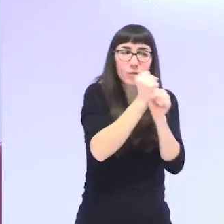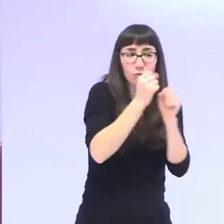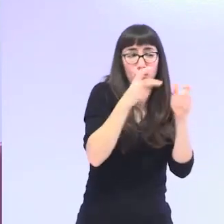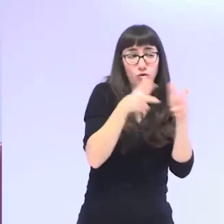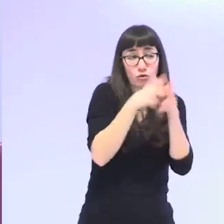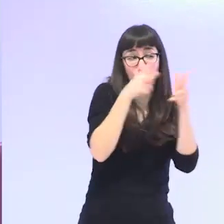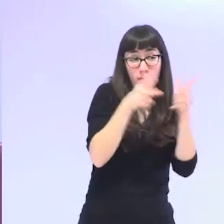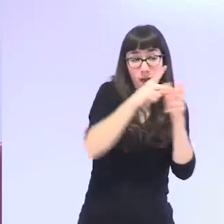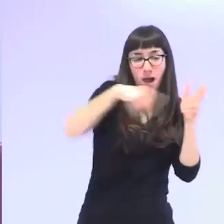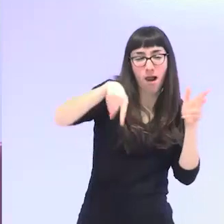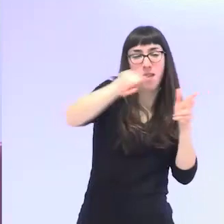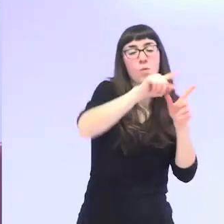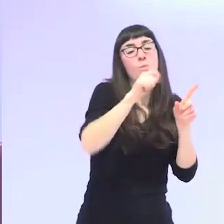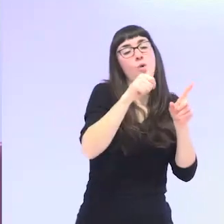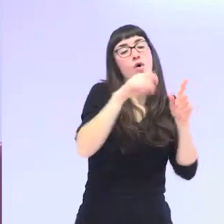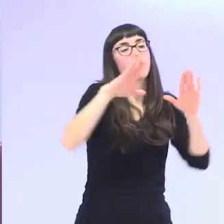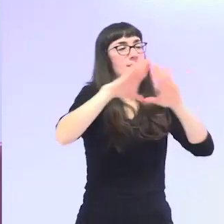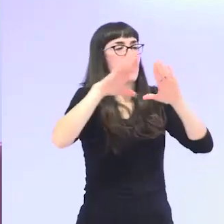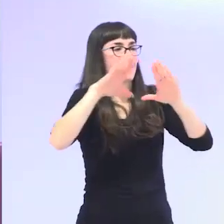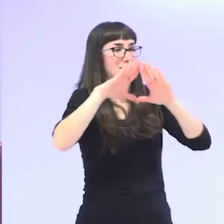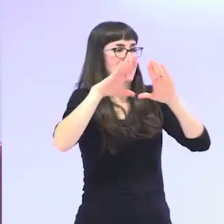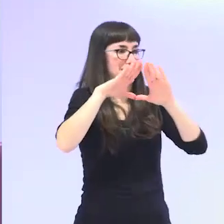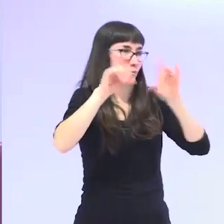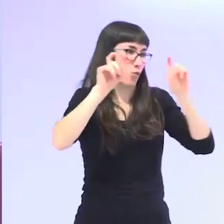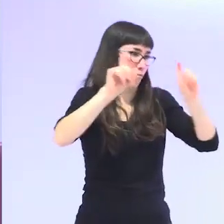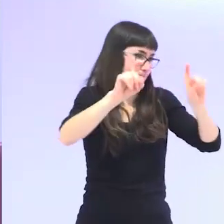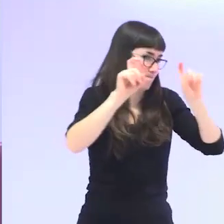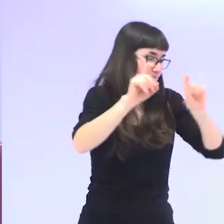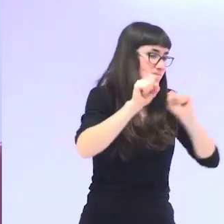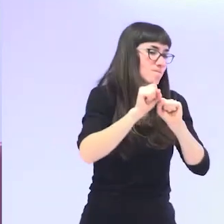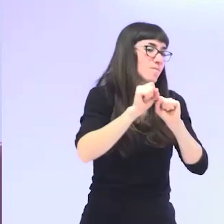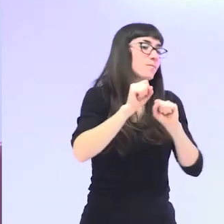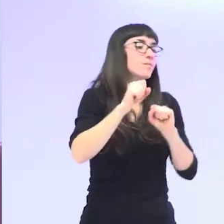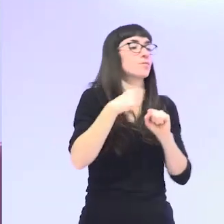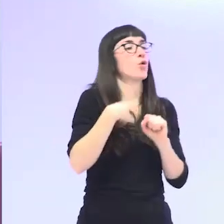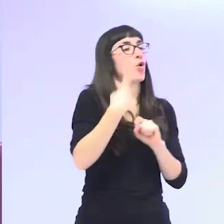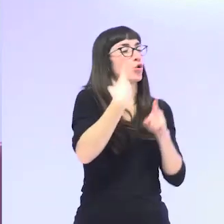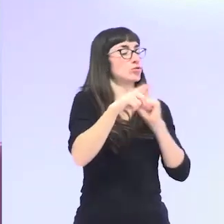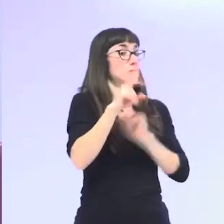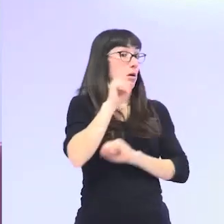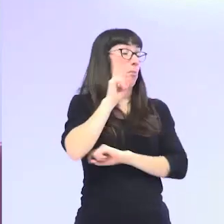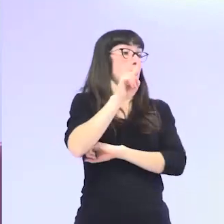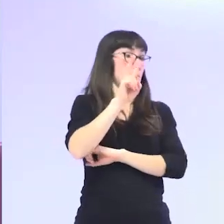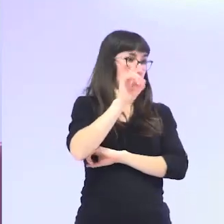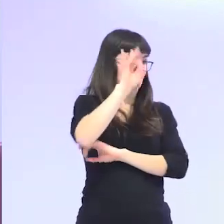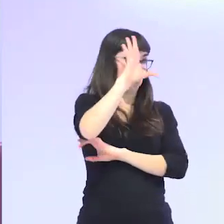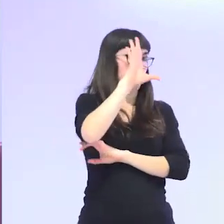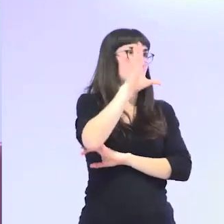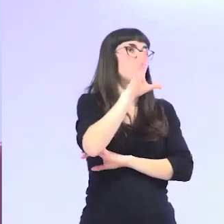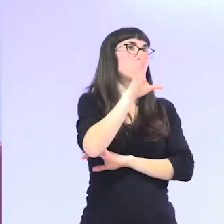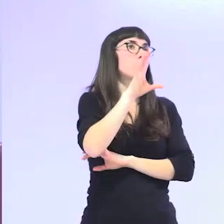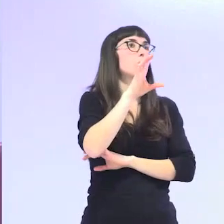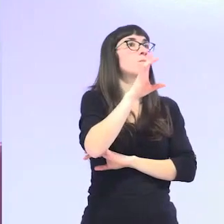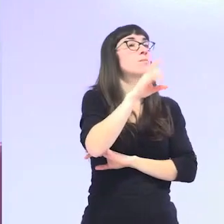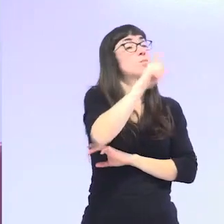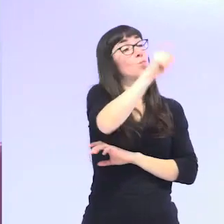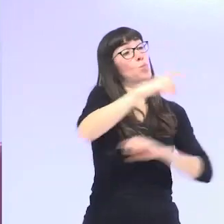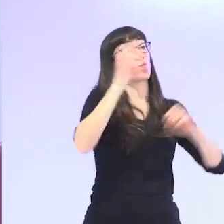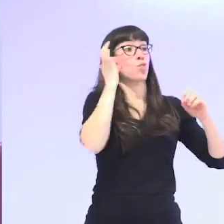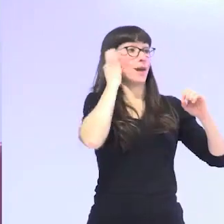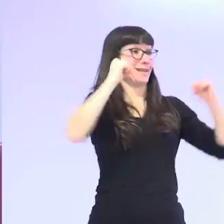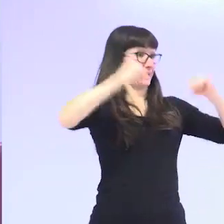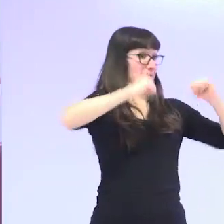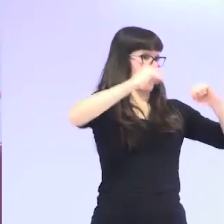en las trabajadoras sociales que trabajaban en servicios sociales y una de las cosas que vimos es que como las mujeres mayores